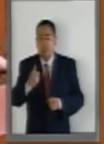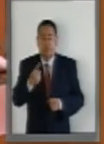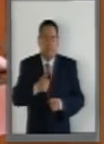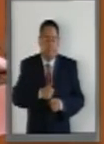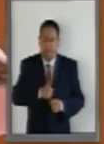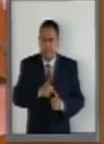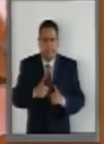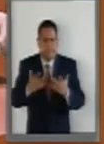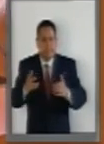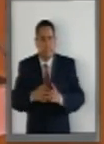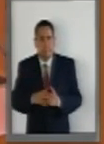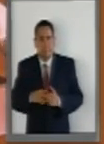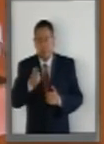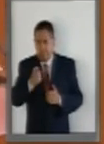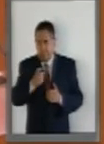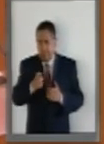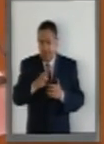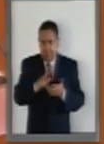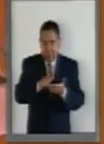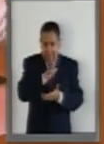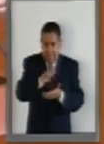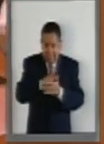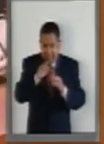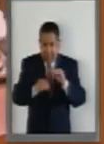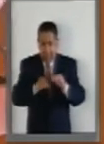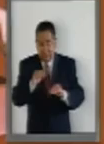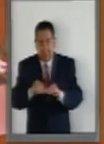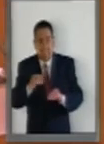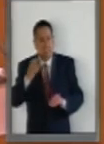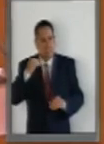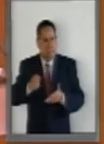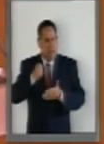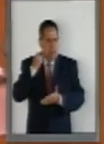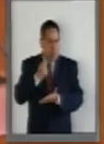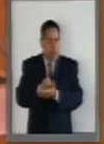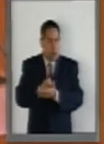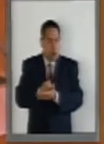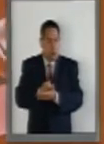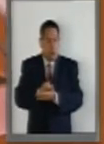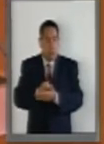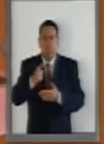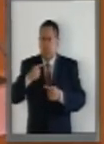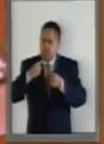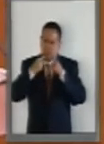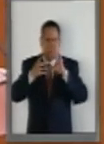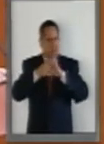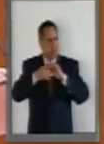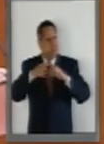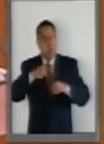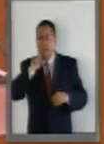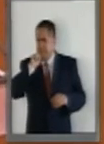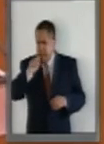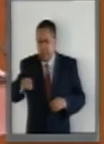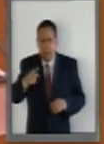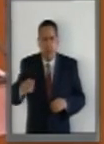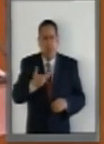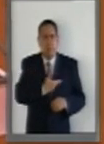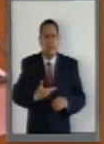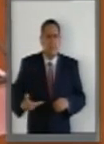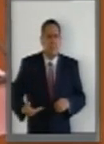es que esas reformas aprobadas y cantadas también por el presidente